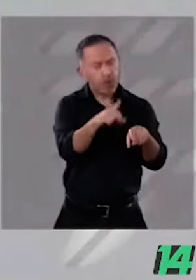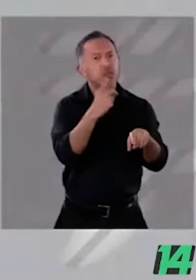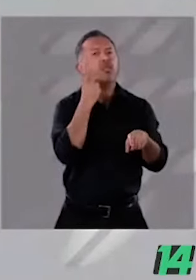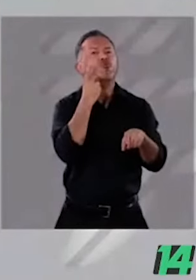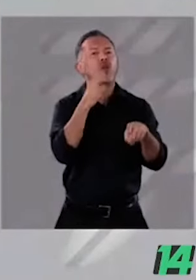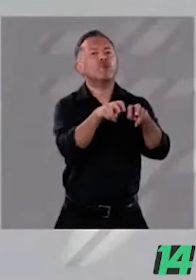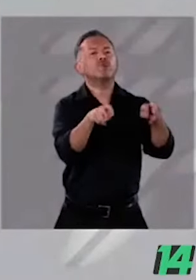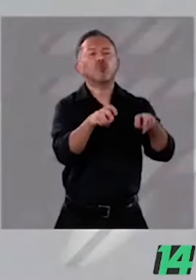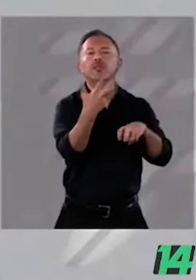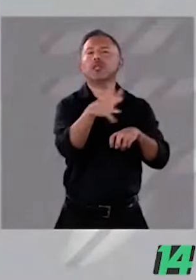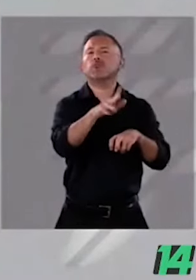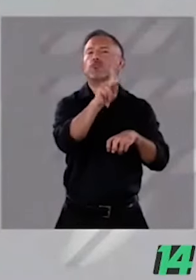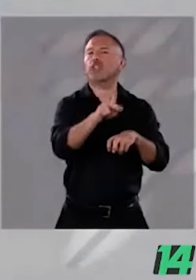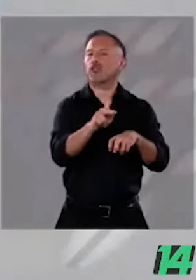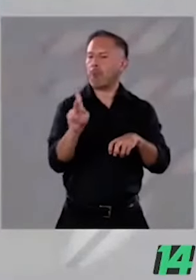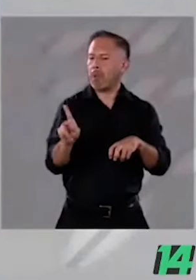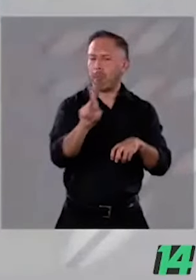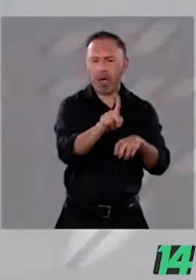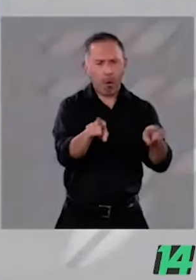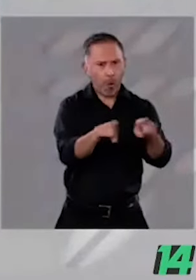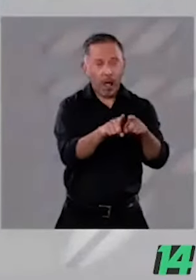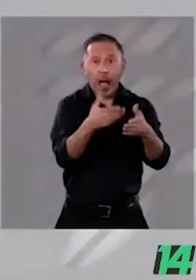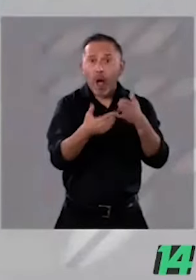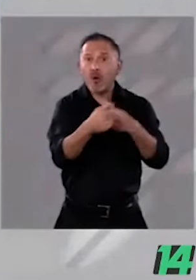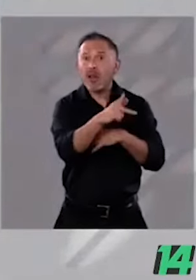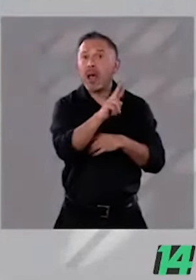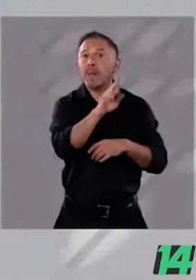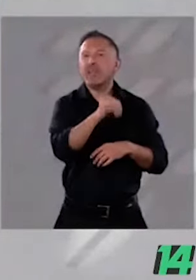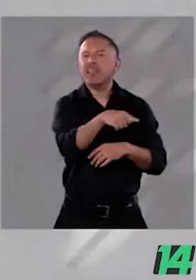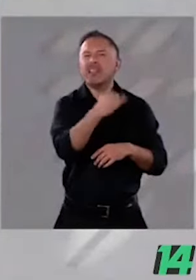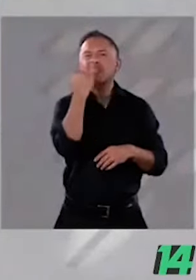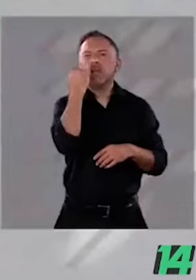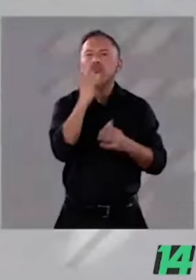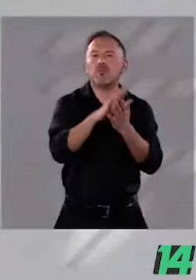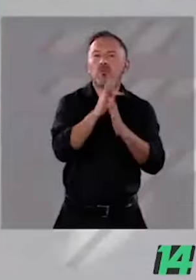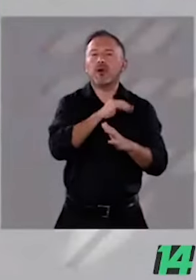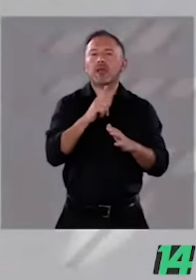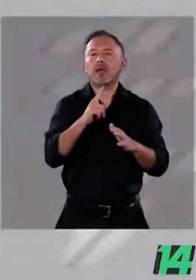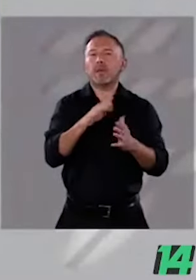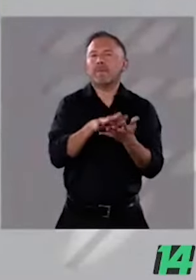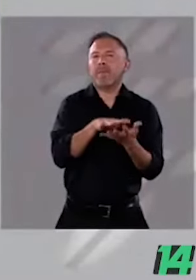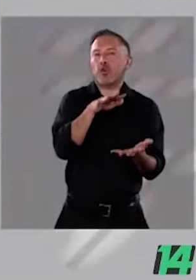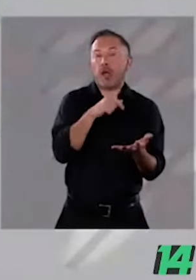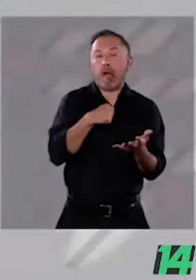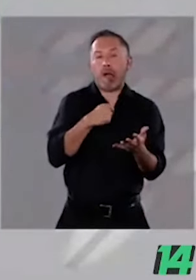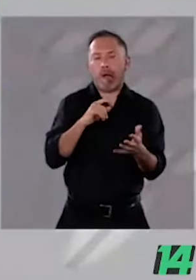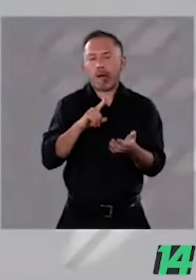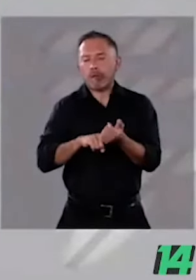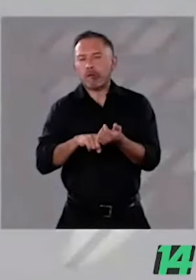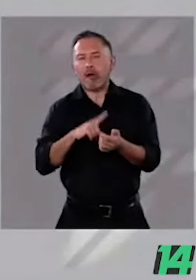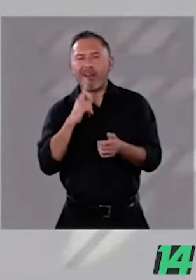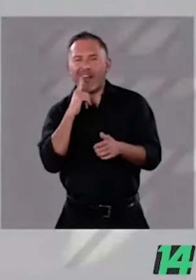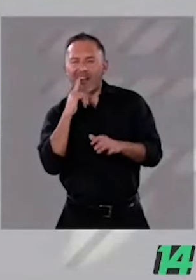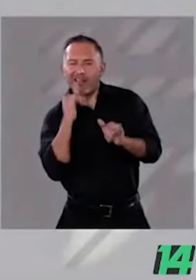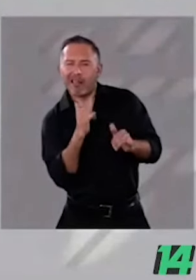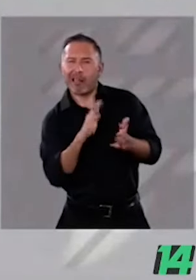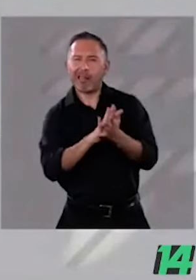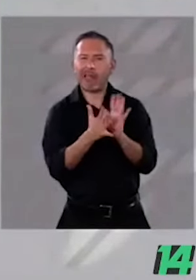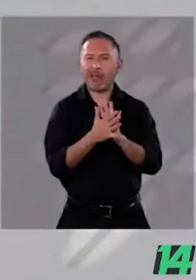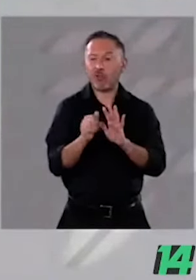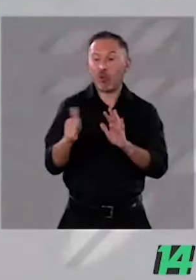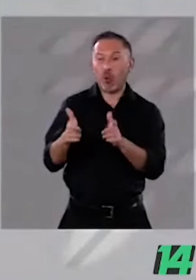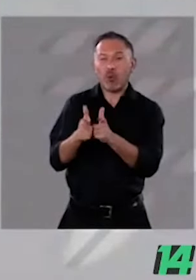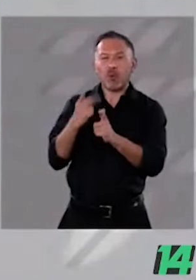Morena es tener mayorías artificiales, sobre representación, hacer trampas, utilizar a partidos satélites